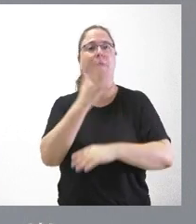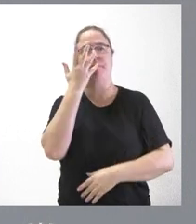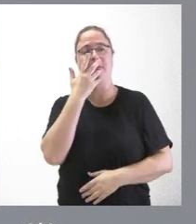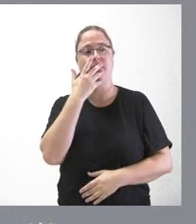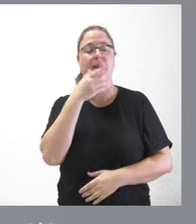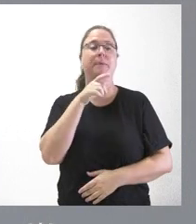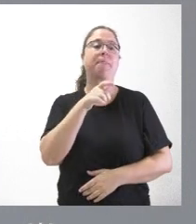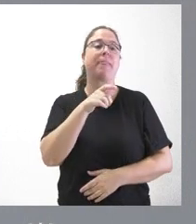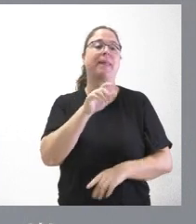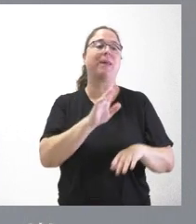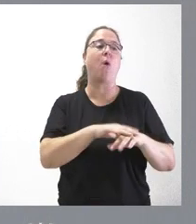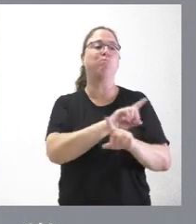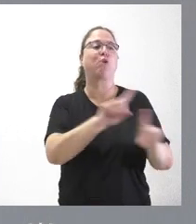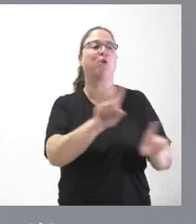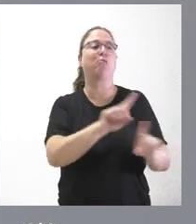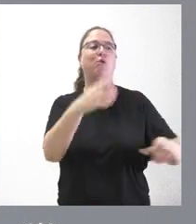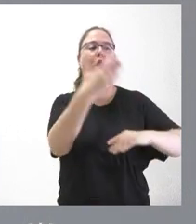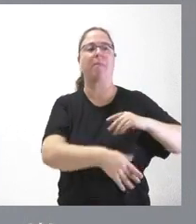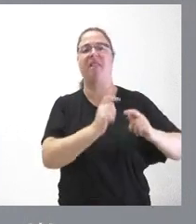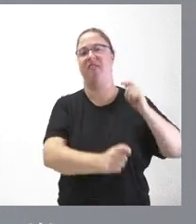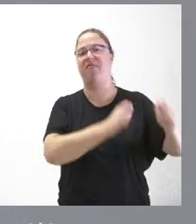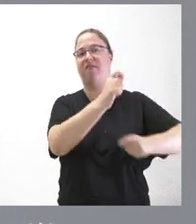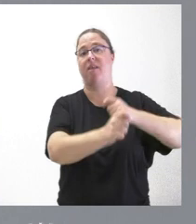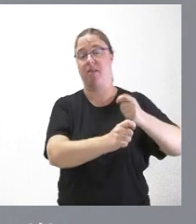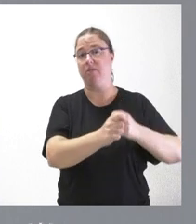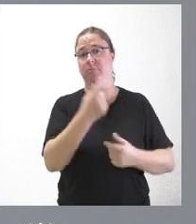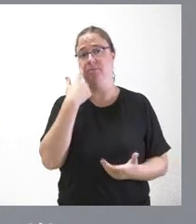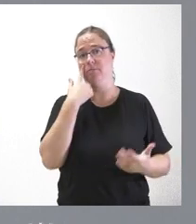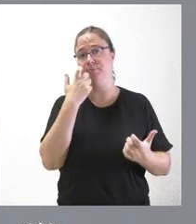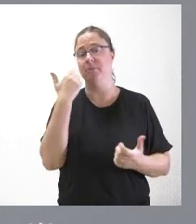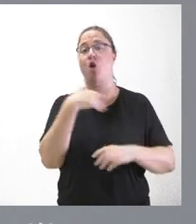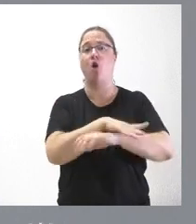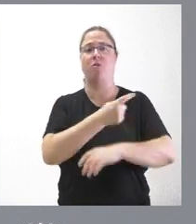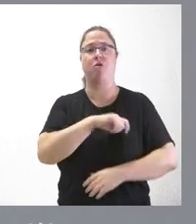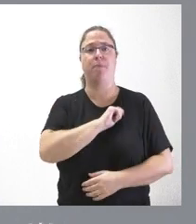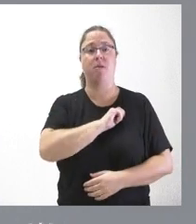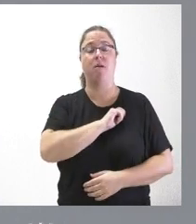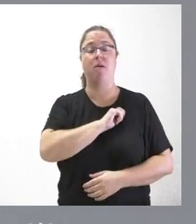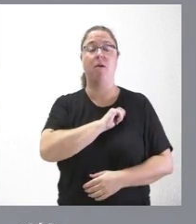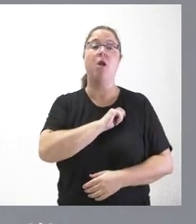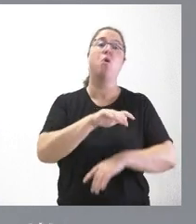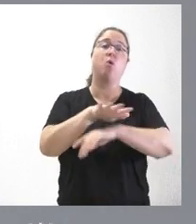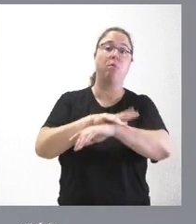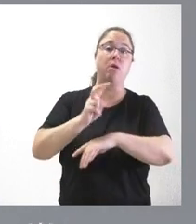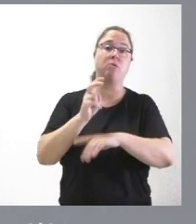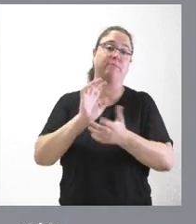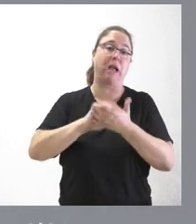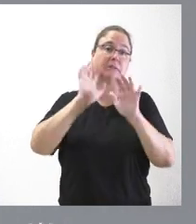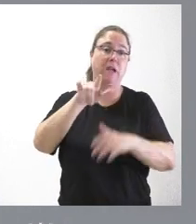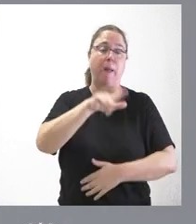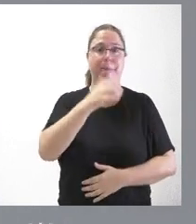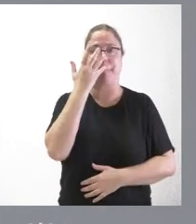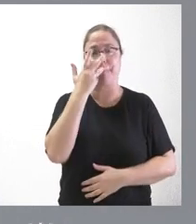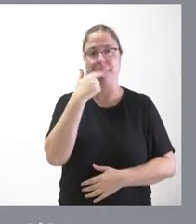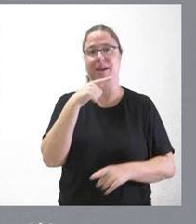comercio por la vía de la prohibición y de la restricción. Lo vimos en este caso con el Gobierno de España. Y hay otras administraciones que es el Gobierno de Castilla y León que prefiere